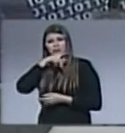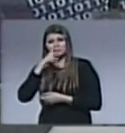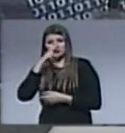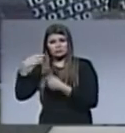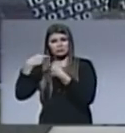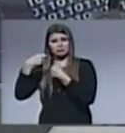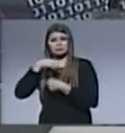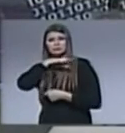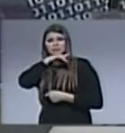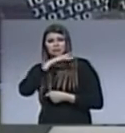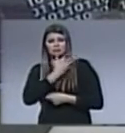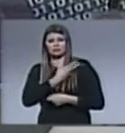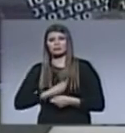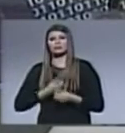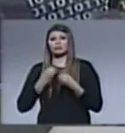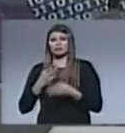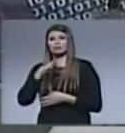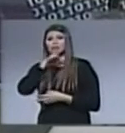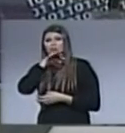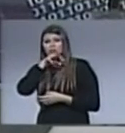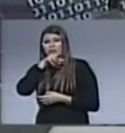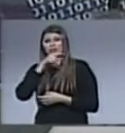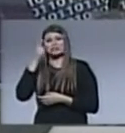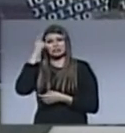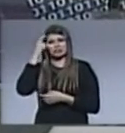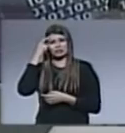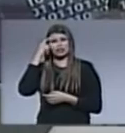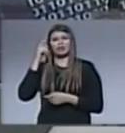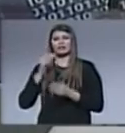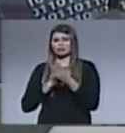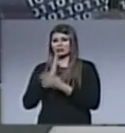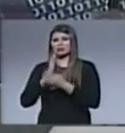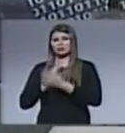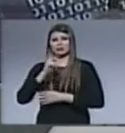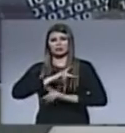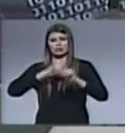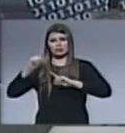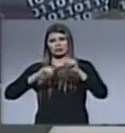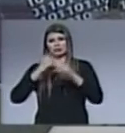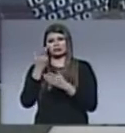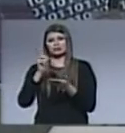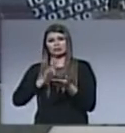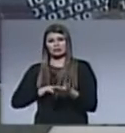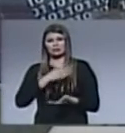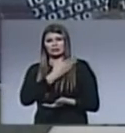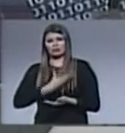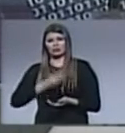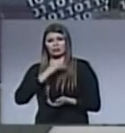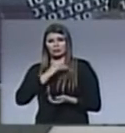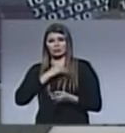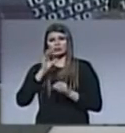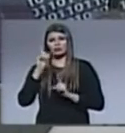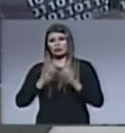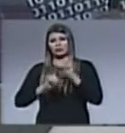Y el diablo tampoco no es ningún nene. ¿Cuántos líderes ya cayeron en pecado? Algunos se